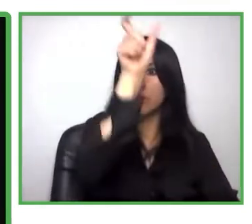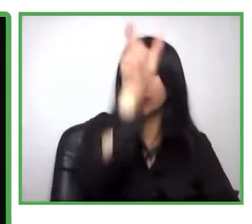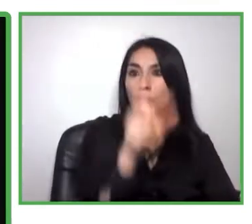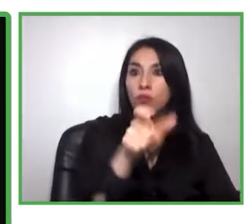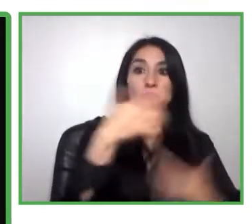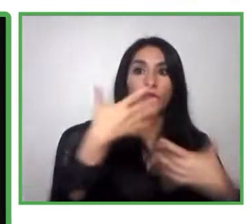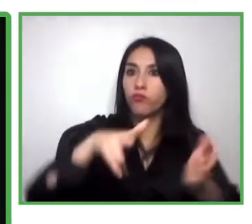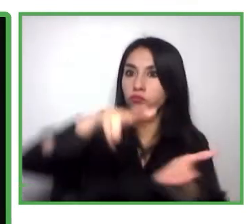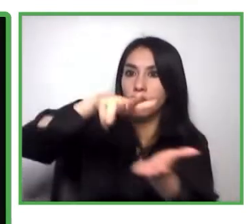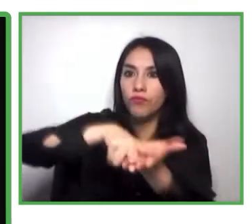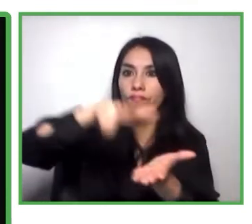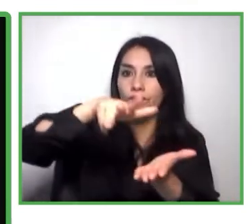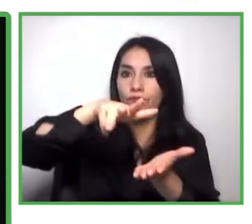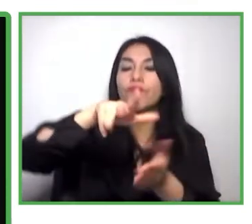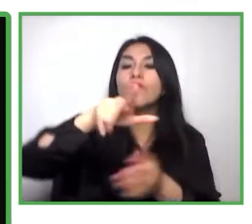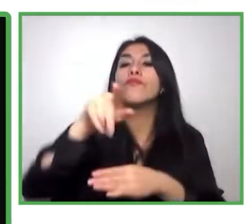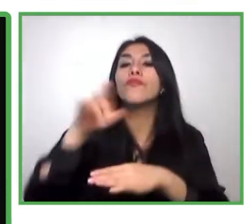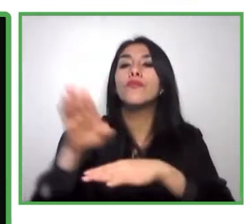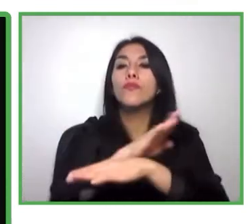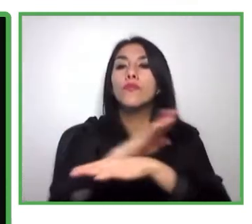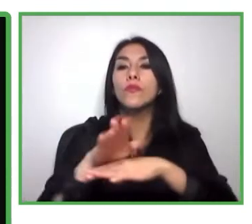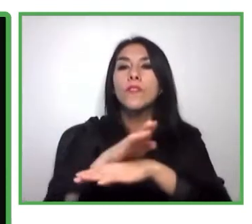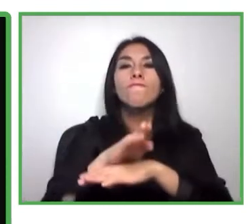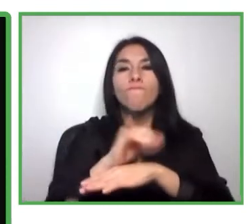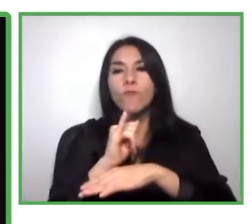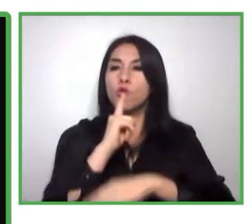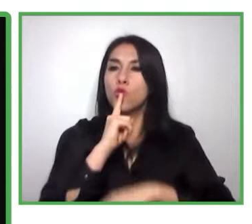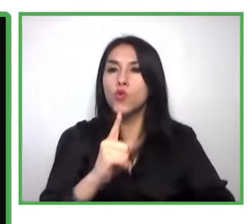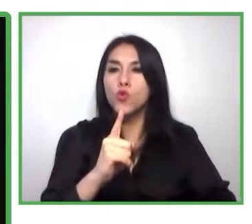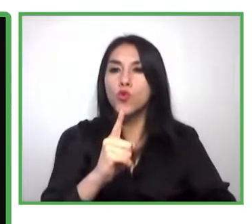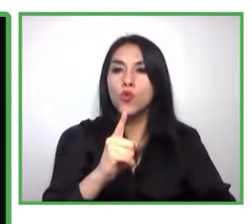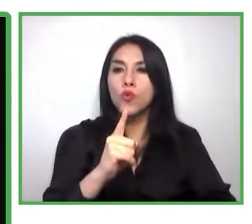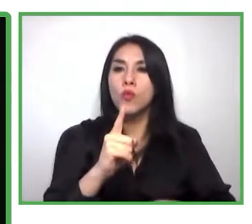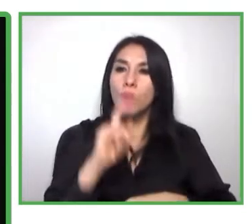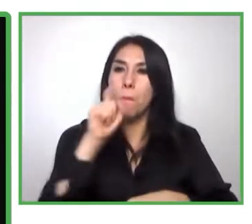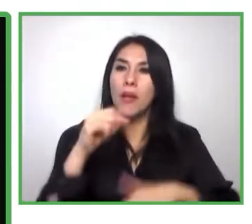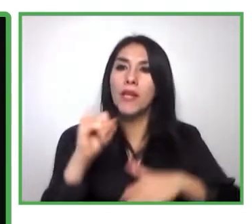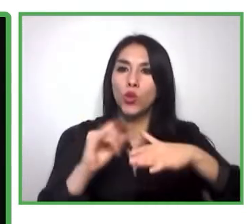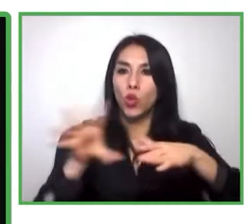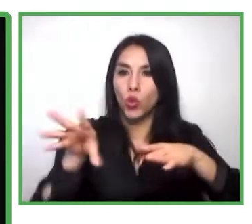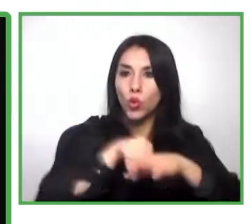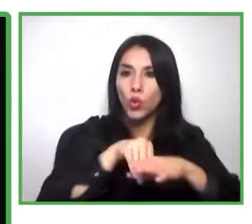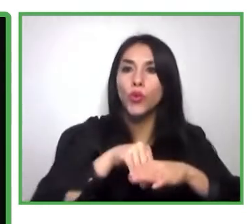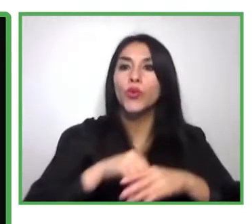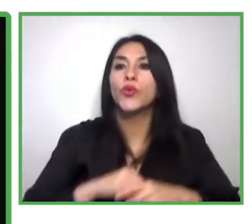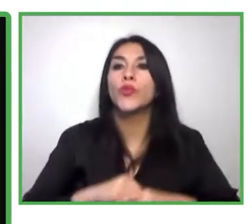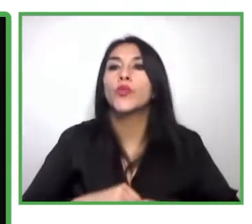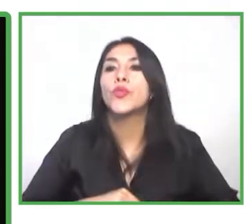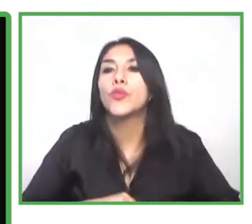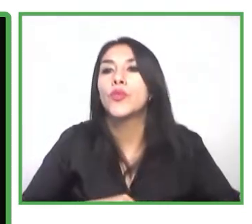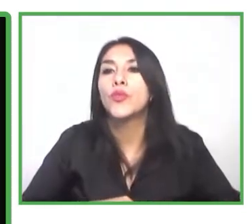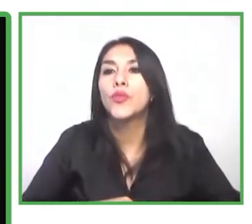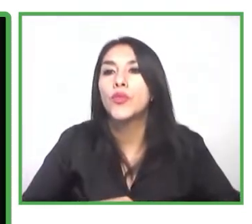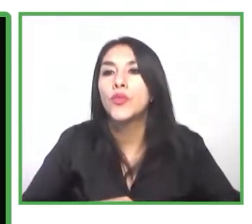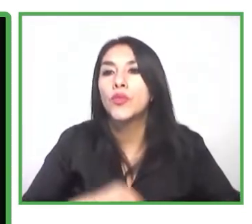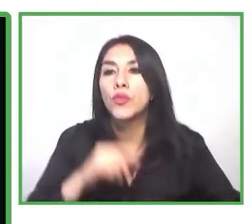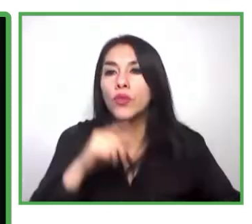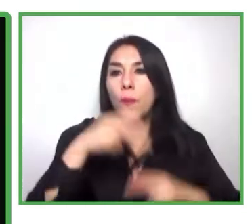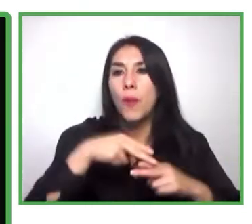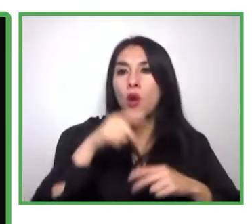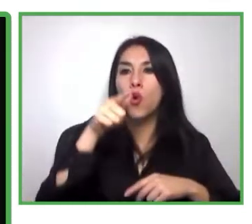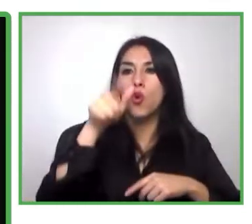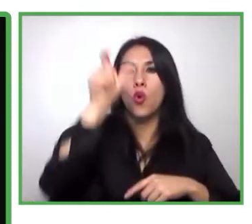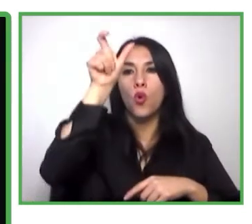Securitas, hay varias más. La idea es entender el impacto que puede generar como realización al momento de llevar adelante